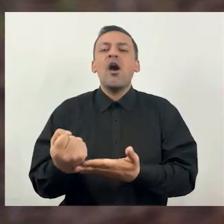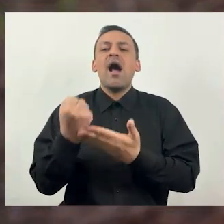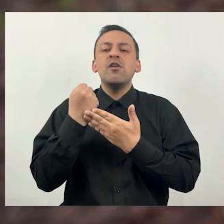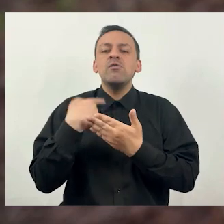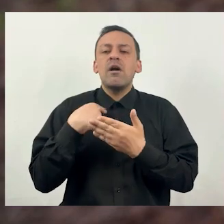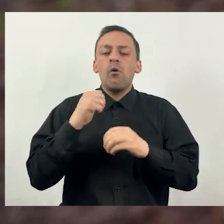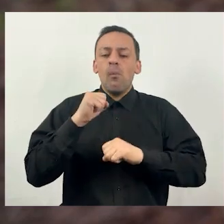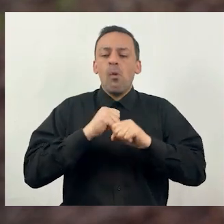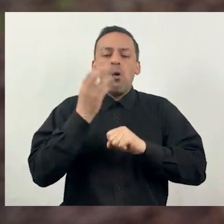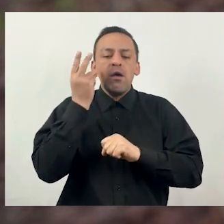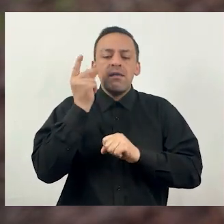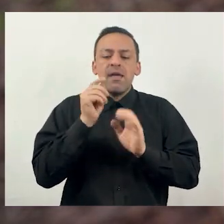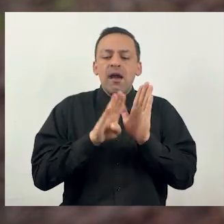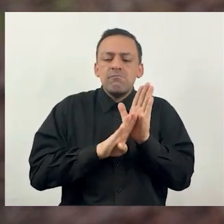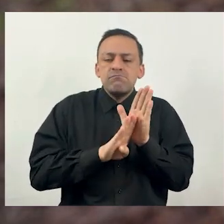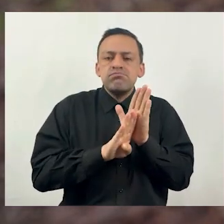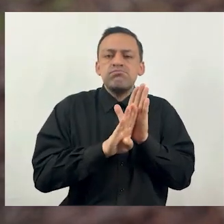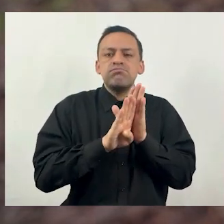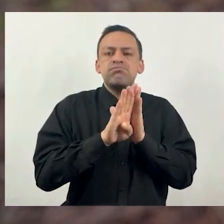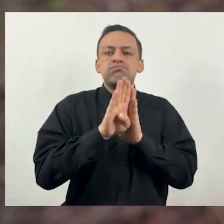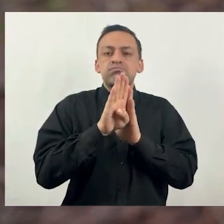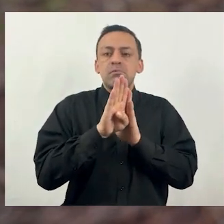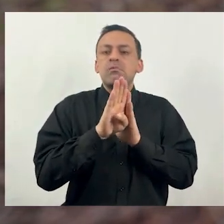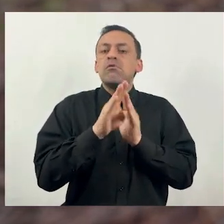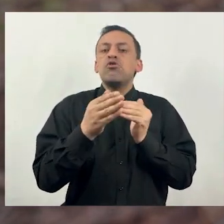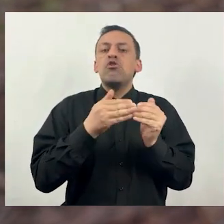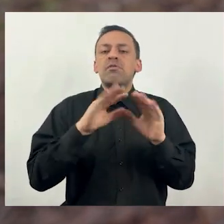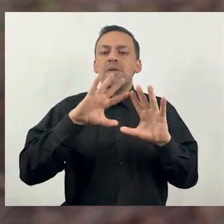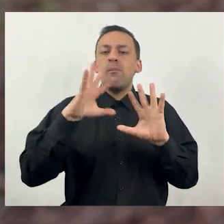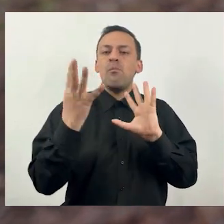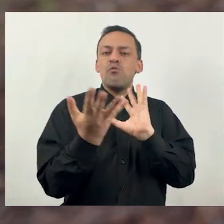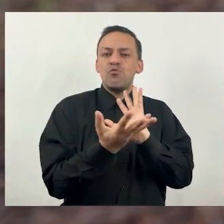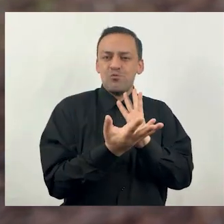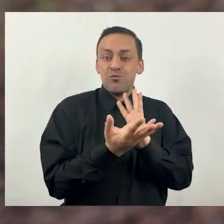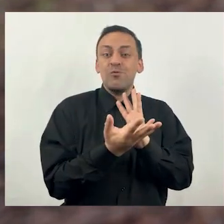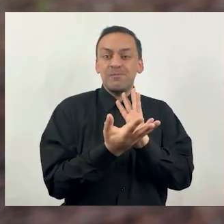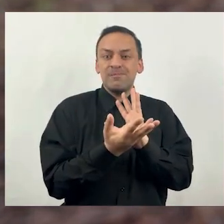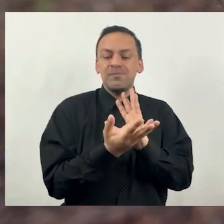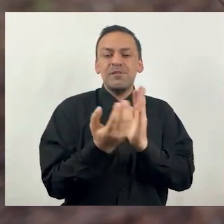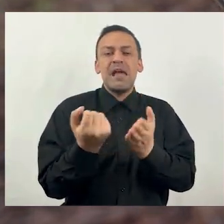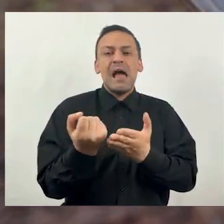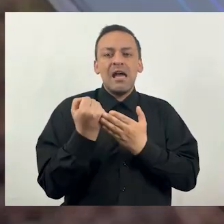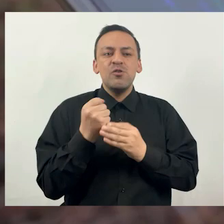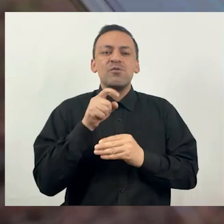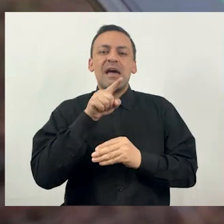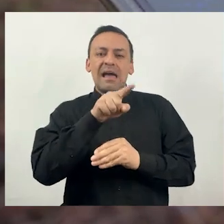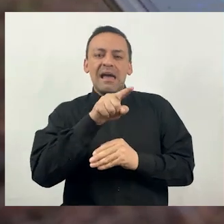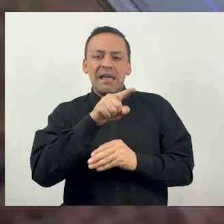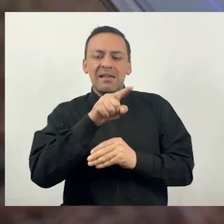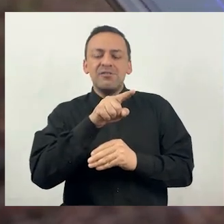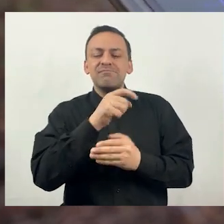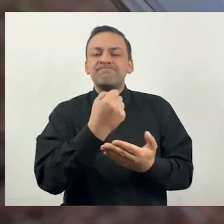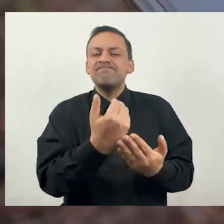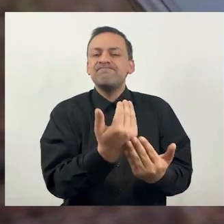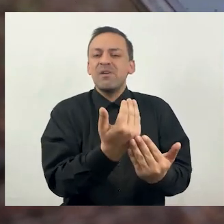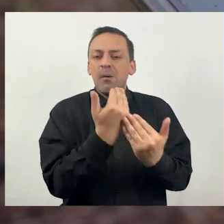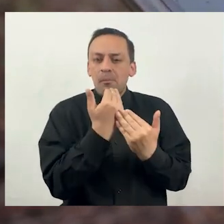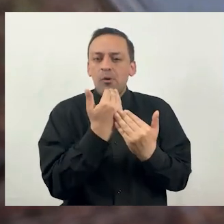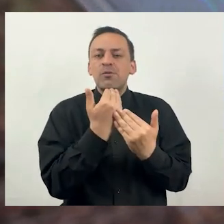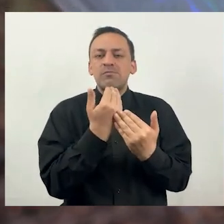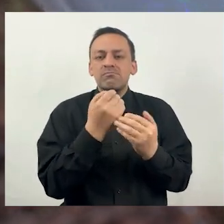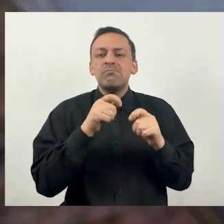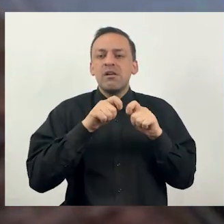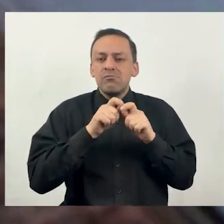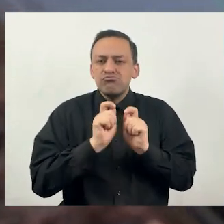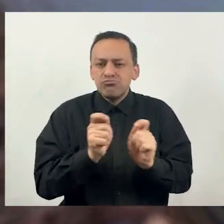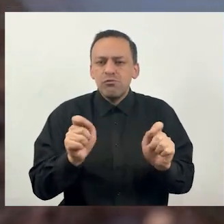fundamental, porque después de esa etapa viene la etapa de cómo internacionalizamos la tecnología. Y ahí se necesita ese músculo, ¿no es cierto?, que el HAP APTA